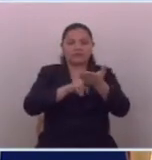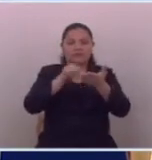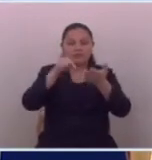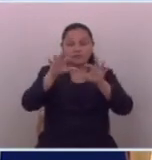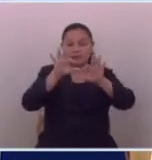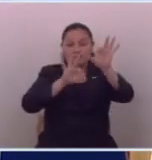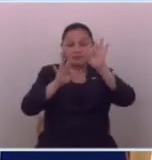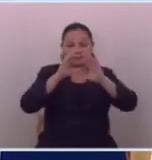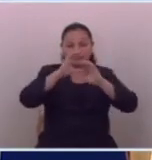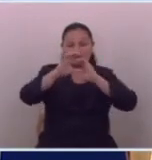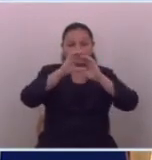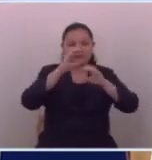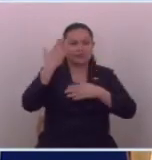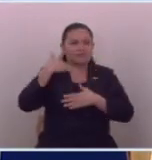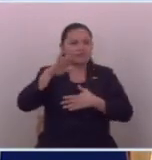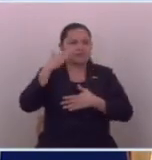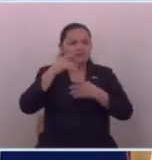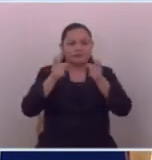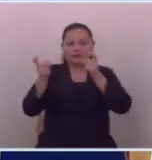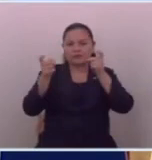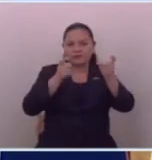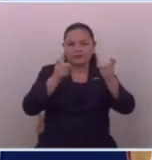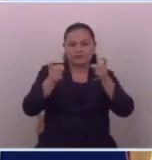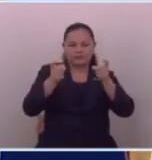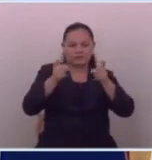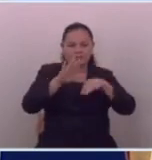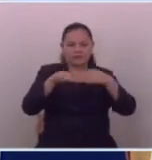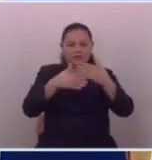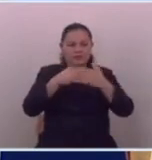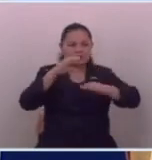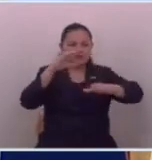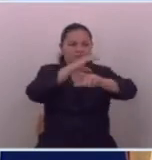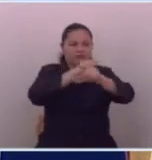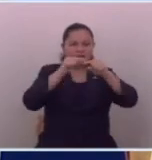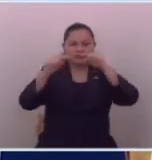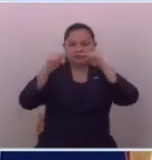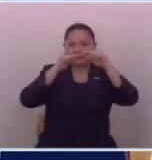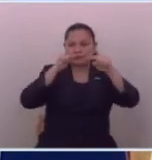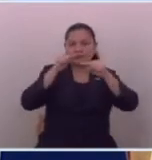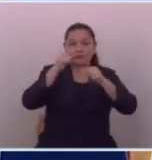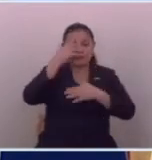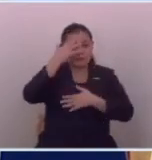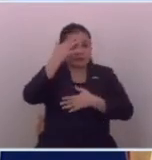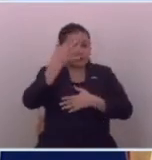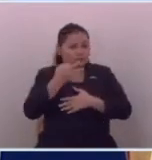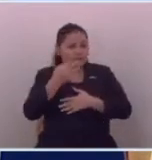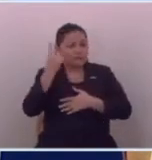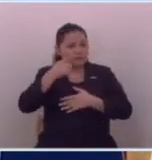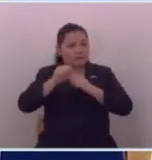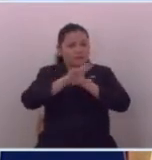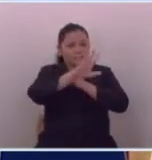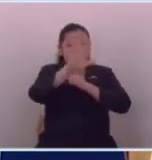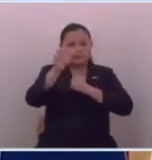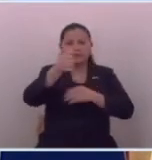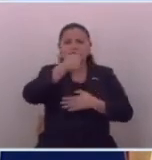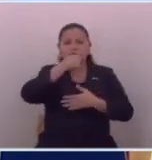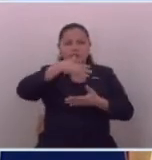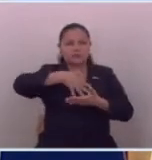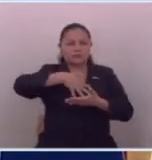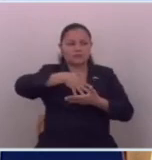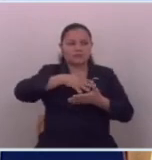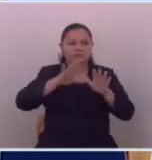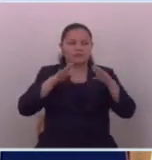que algunos medios tradicionales dominados por círculos de poder consideraban que debían informar a la población,